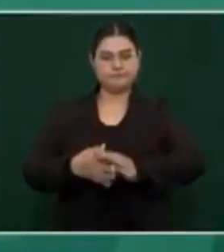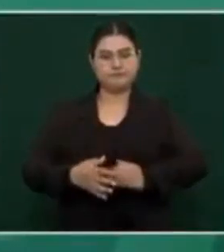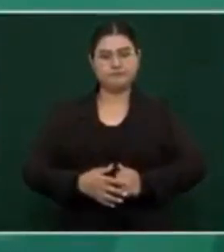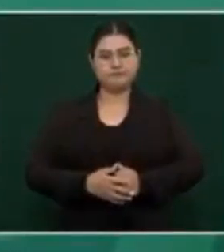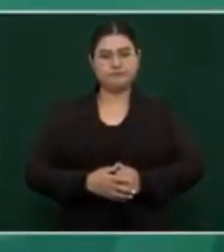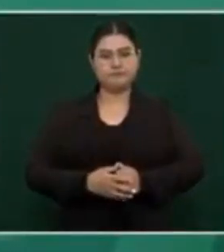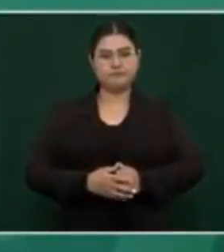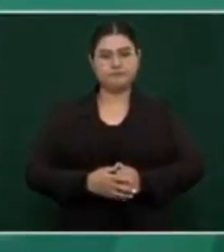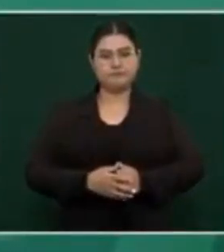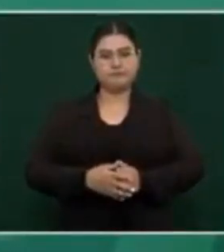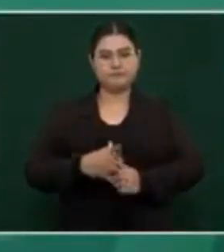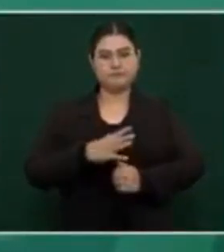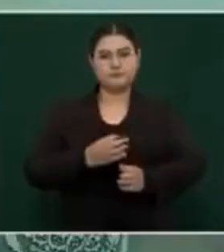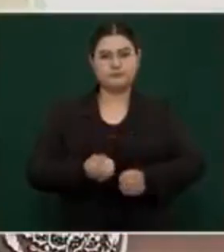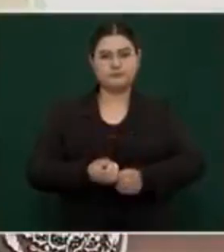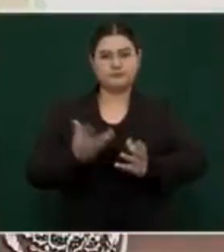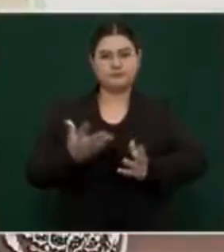mucha traición.